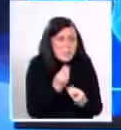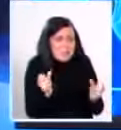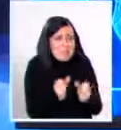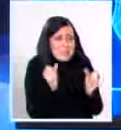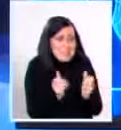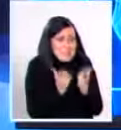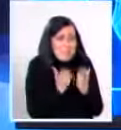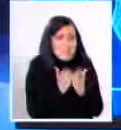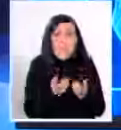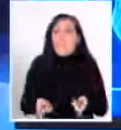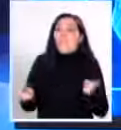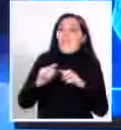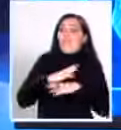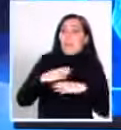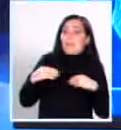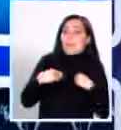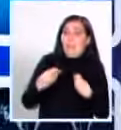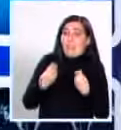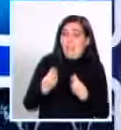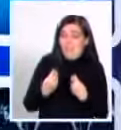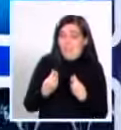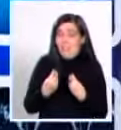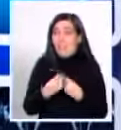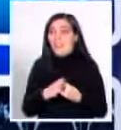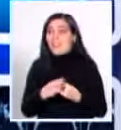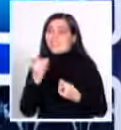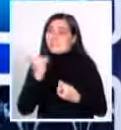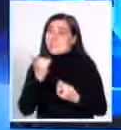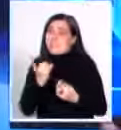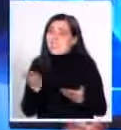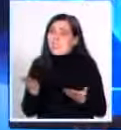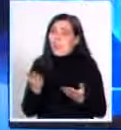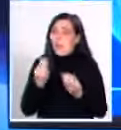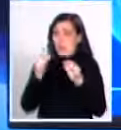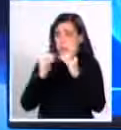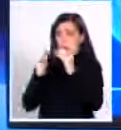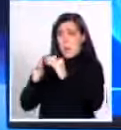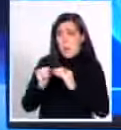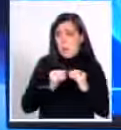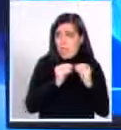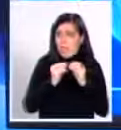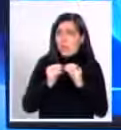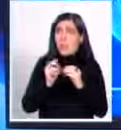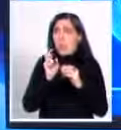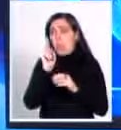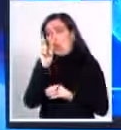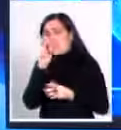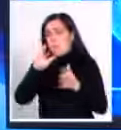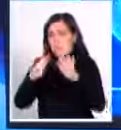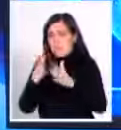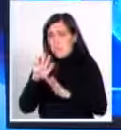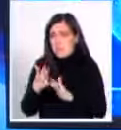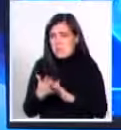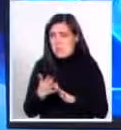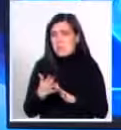Bueno, volvió a primaria. ¿Volvió a primaria? Seguro. Los compañeros, otra vez, eran una docena a las promociones.